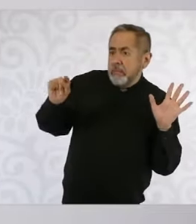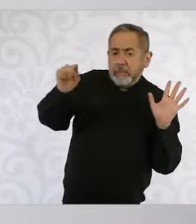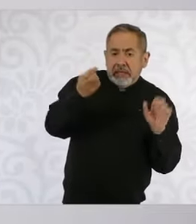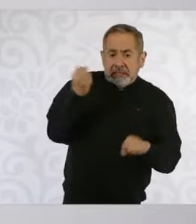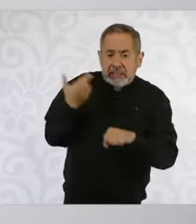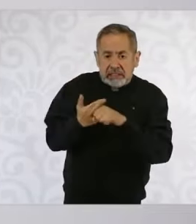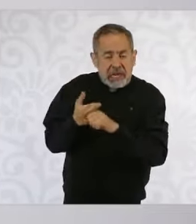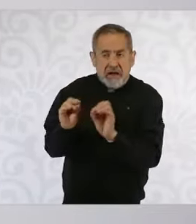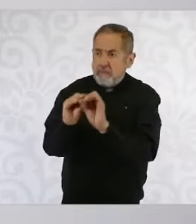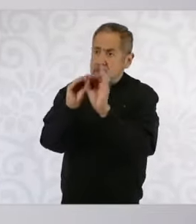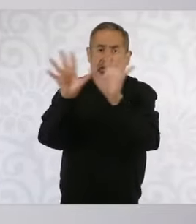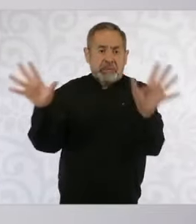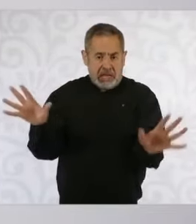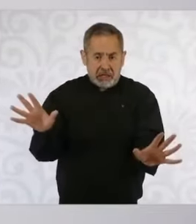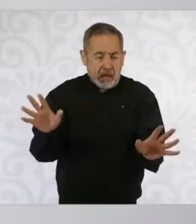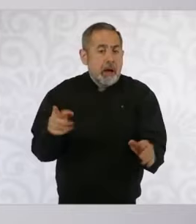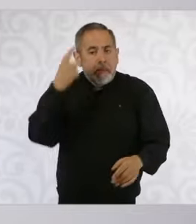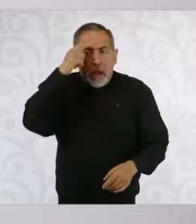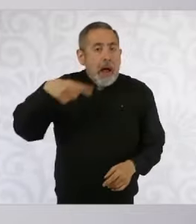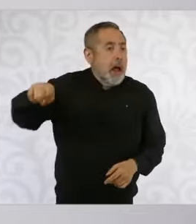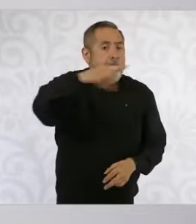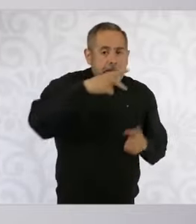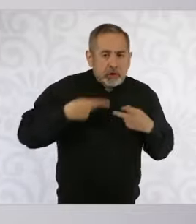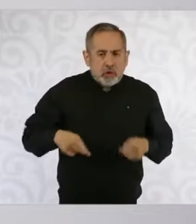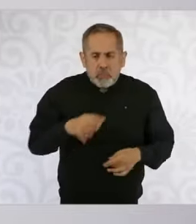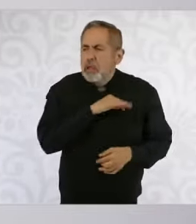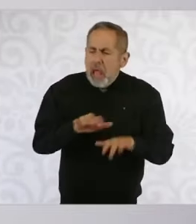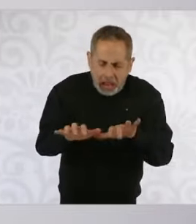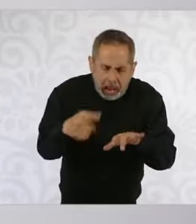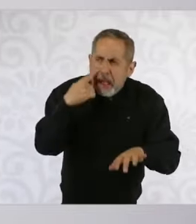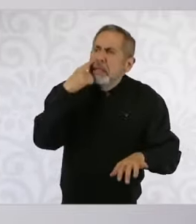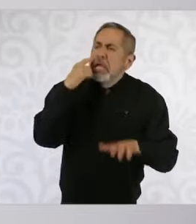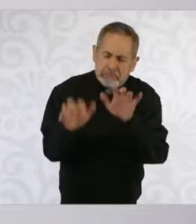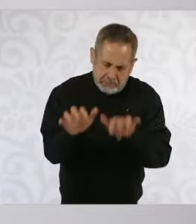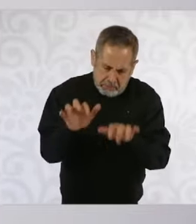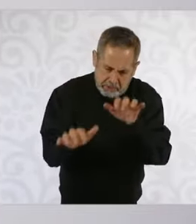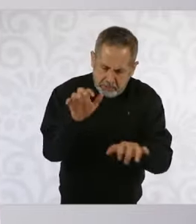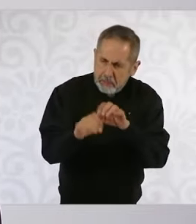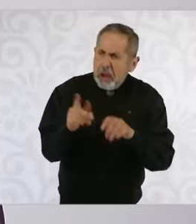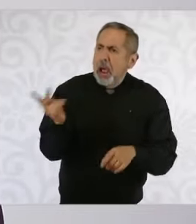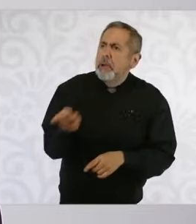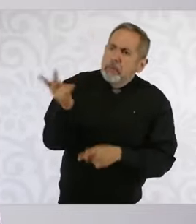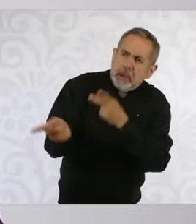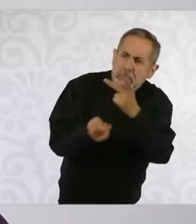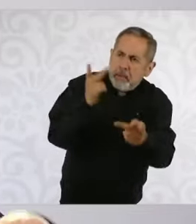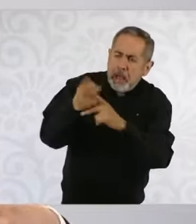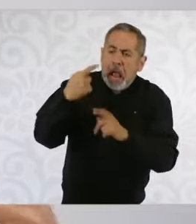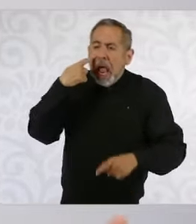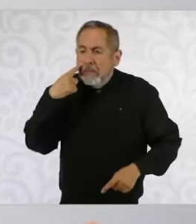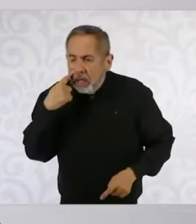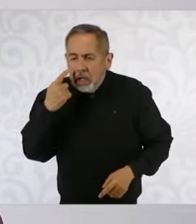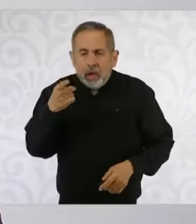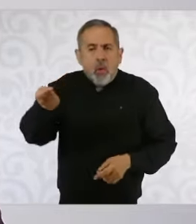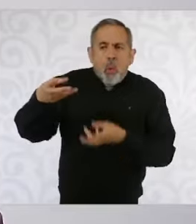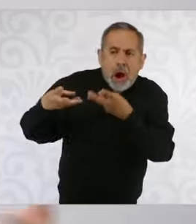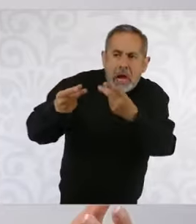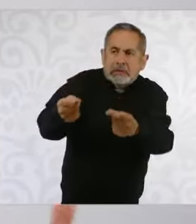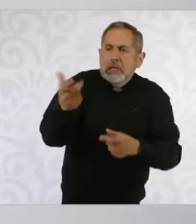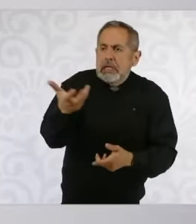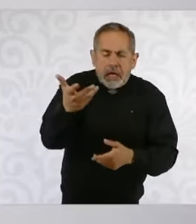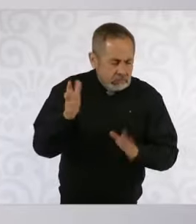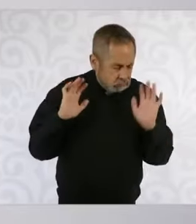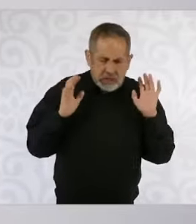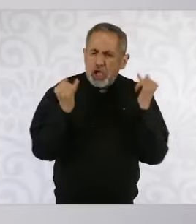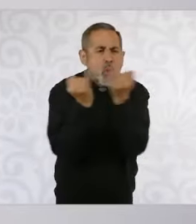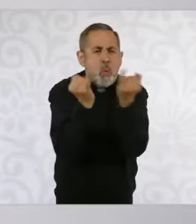en donde fácilmente la ciudadanía pueda revisar las funciones, el gasto, todo